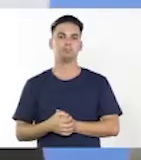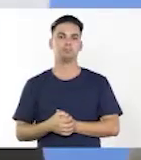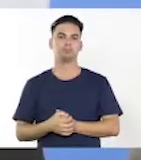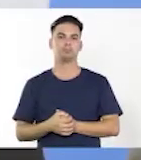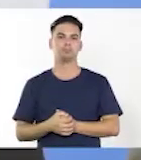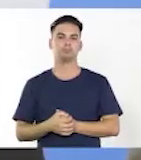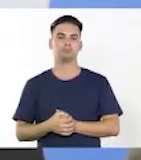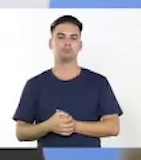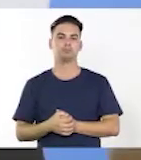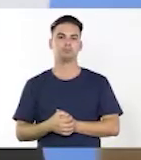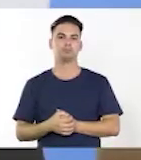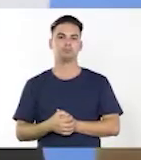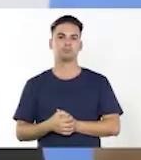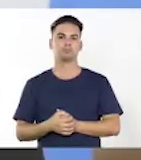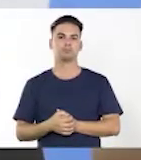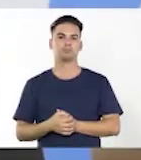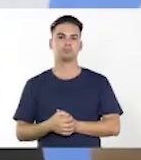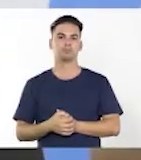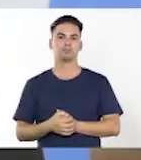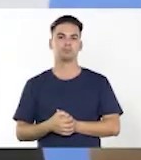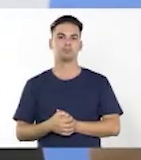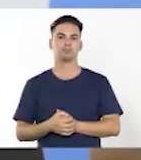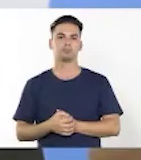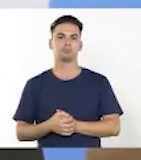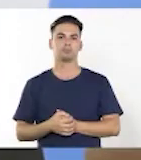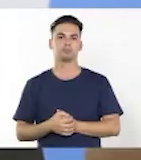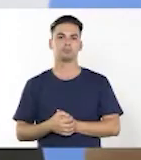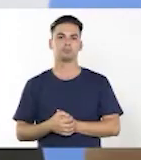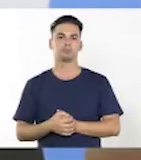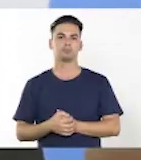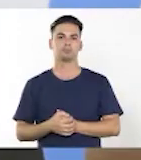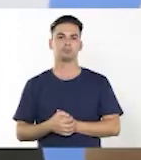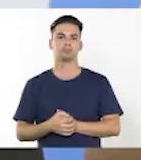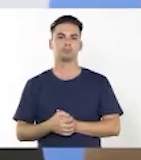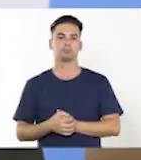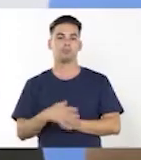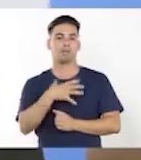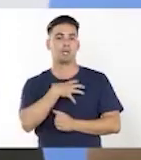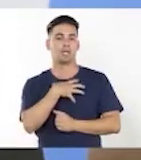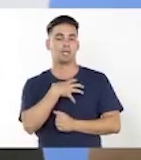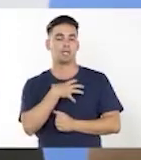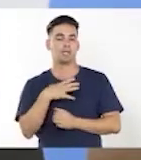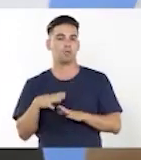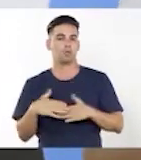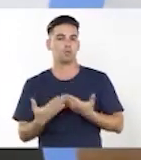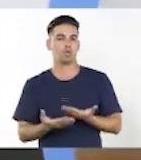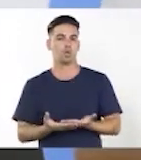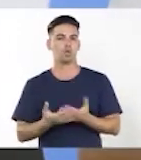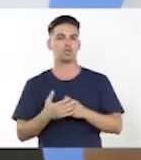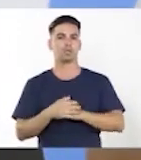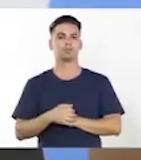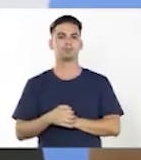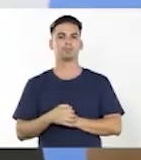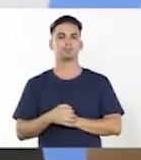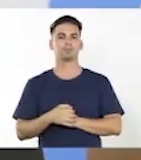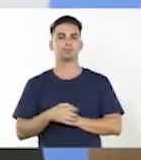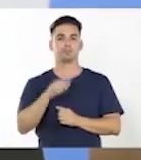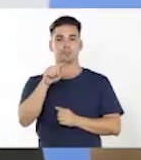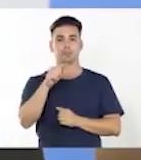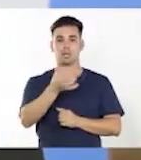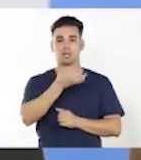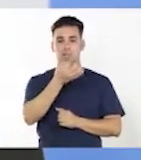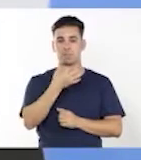Nos dice que es el octavo párrafo. Tenemos entonces que el octavo